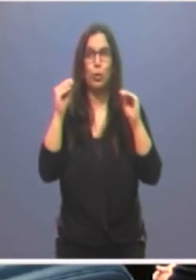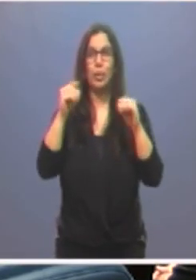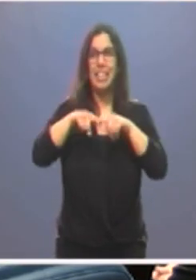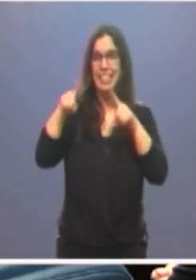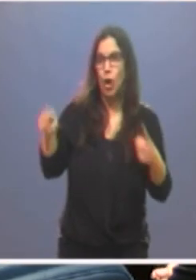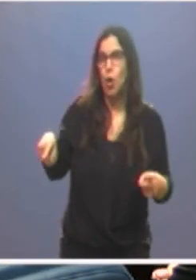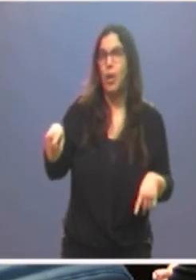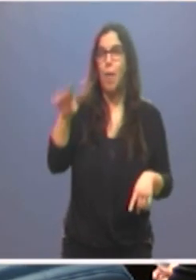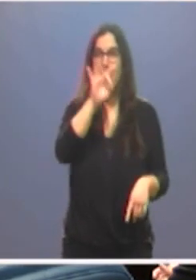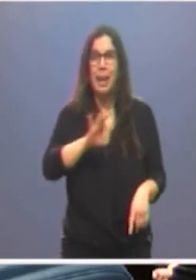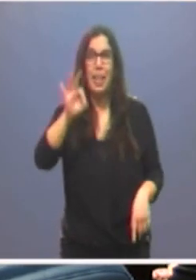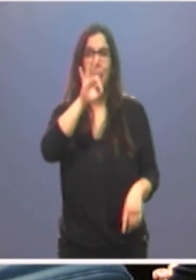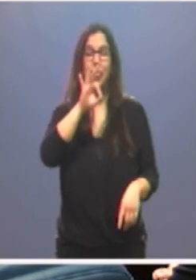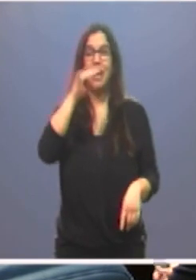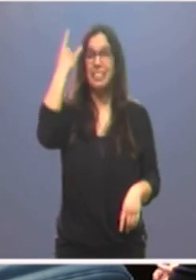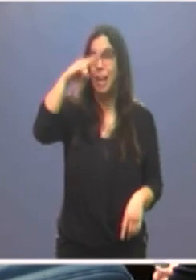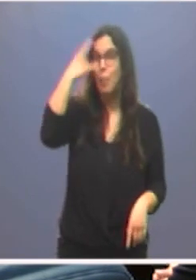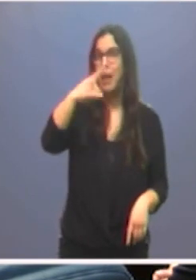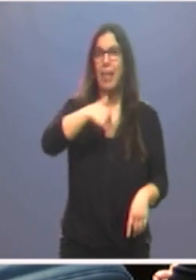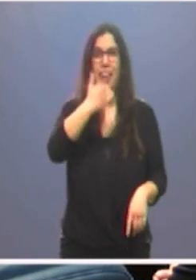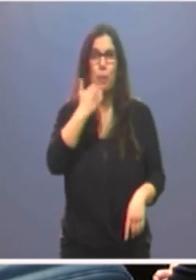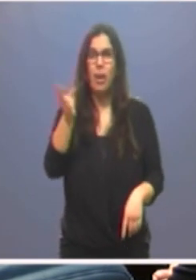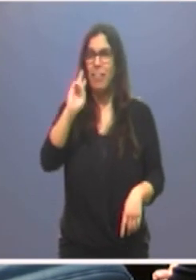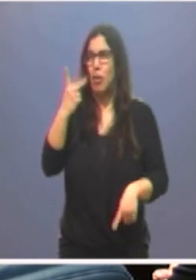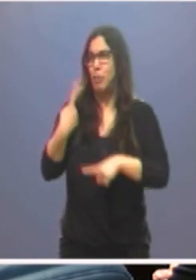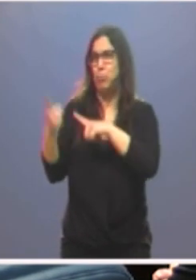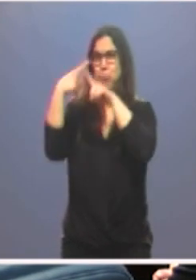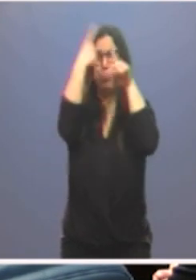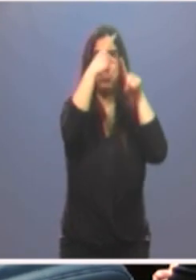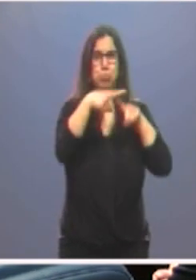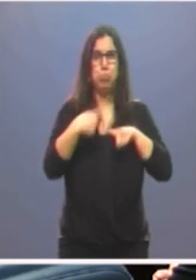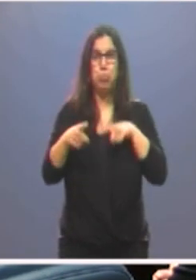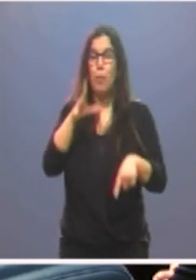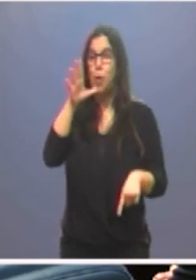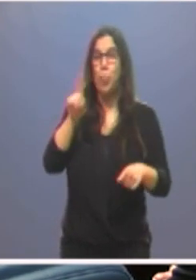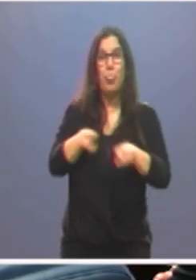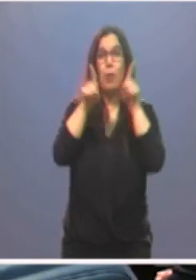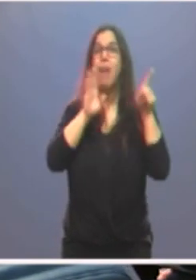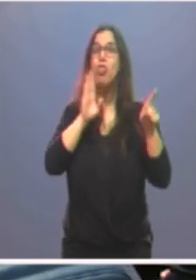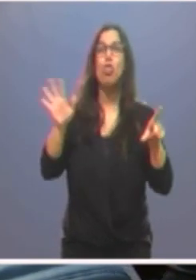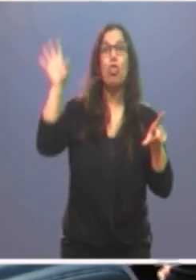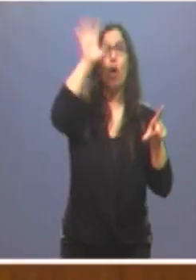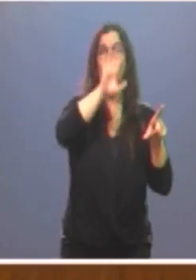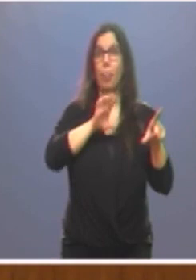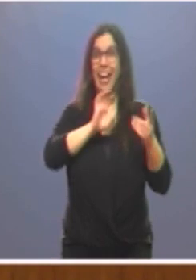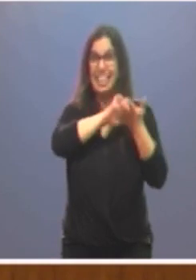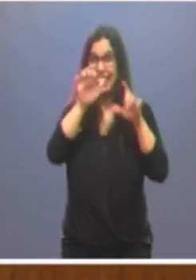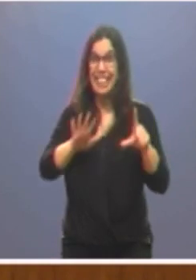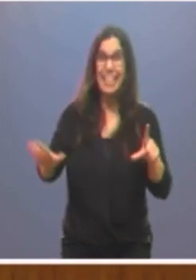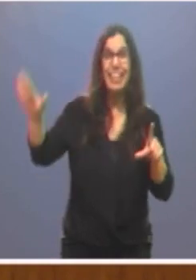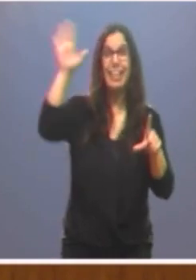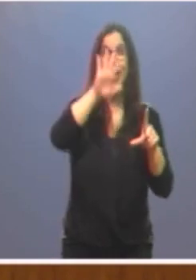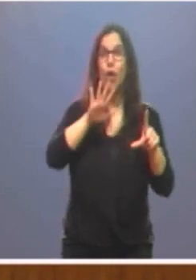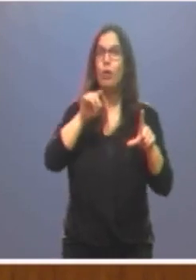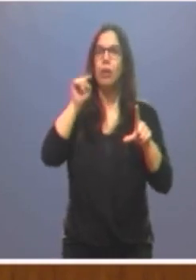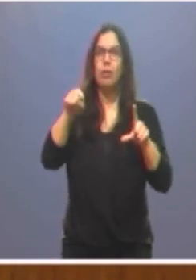Segovia, Valencia, Salamanca, Zamora o Valladolid. Porque ni un solo rincón de nuestra queridísima tierra, Castilla y